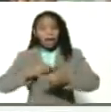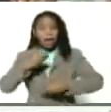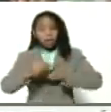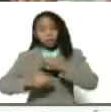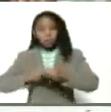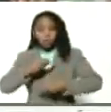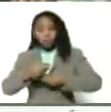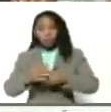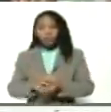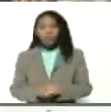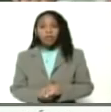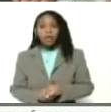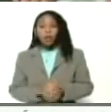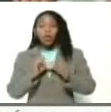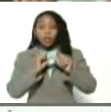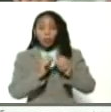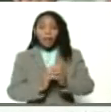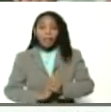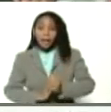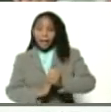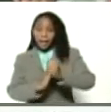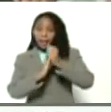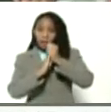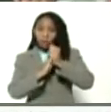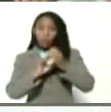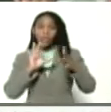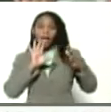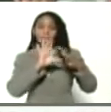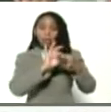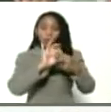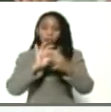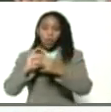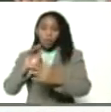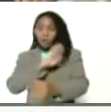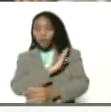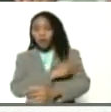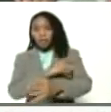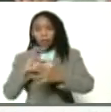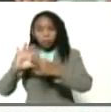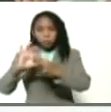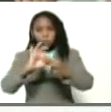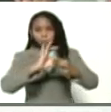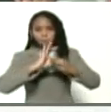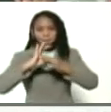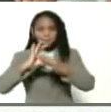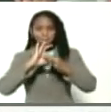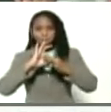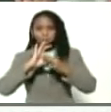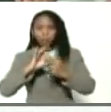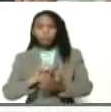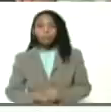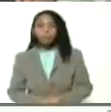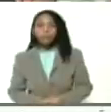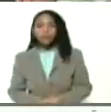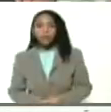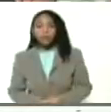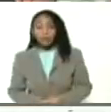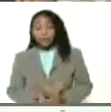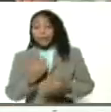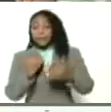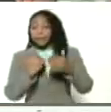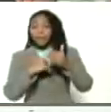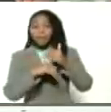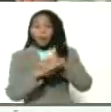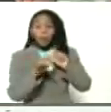que seguir haciendo de liderazgo, de articulación de fuerza, de unión, de unión. Y vamos